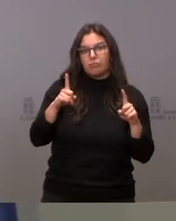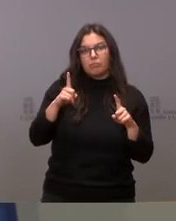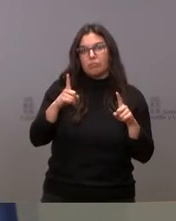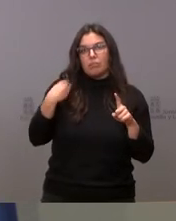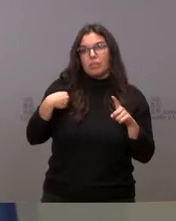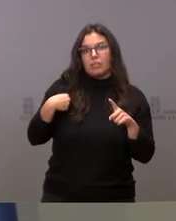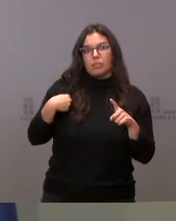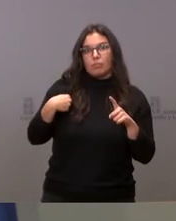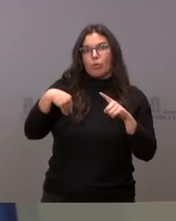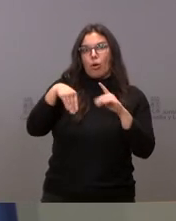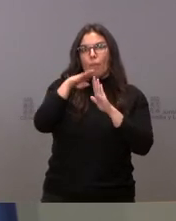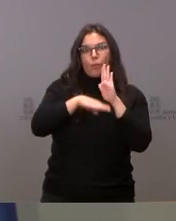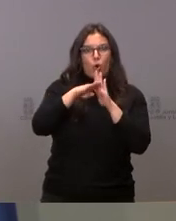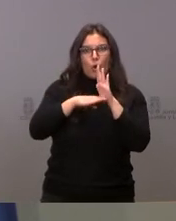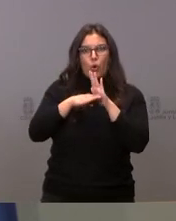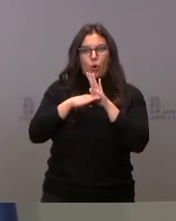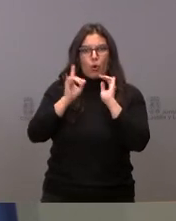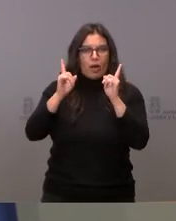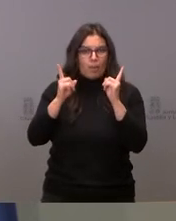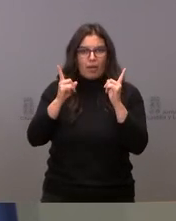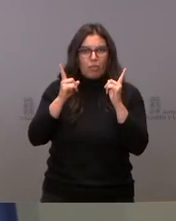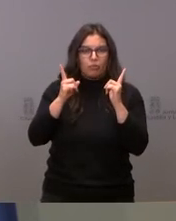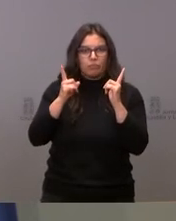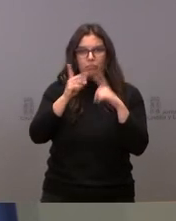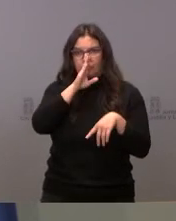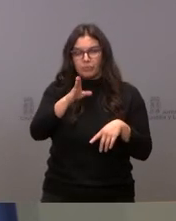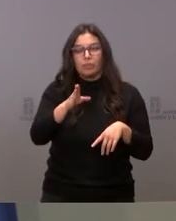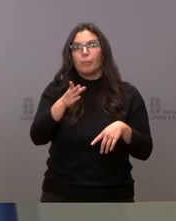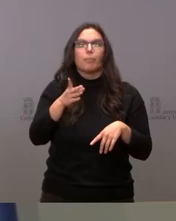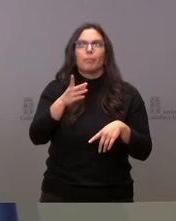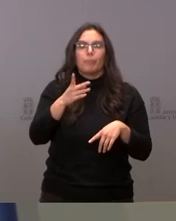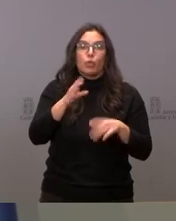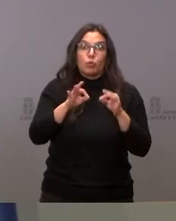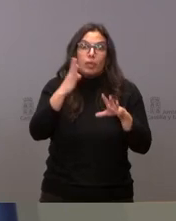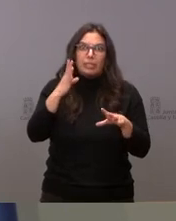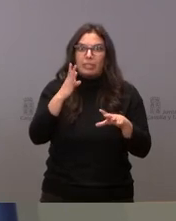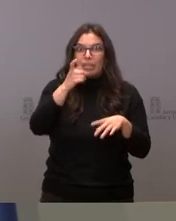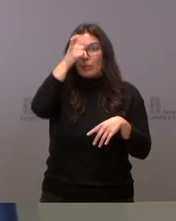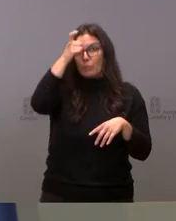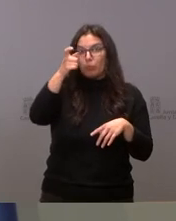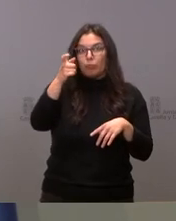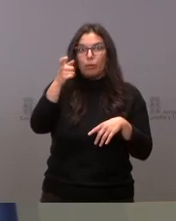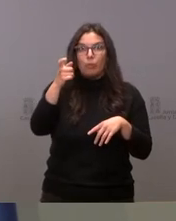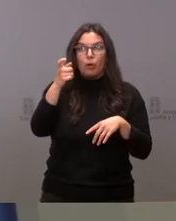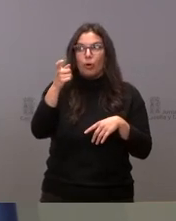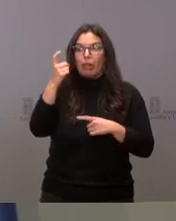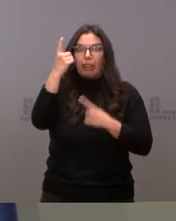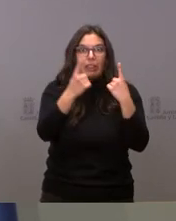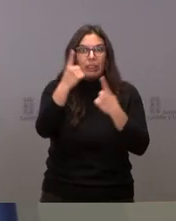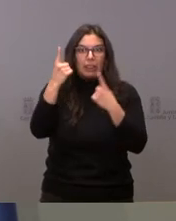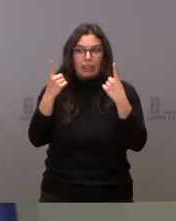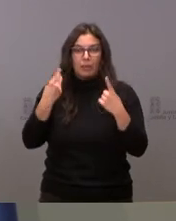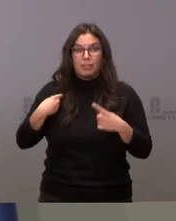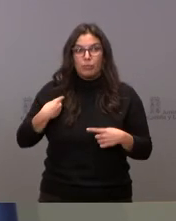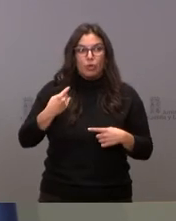programado. Pero he de decirles que son afortunadamente escasos los sitios donde el ayuntamiento no tiene un teléfono. Hay decir